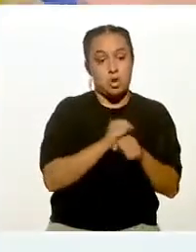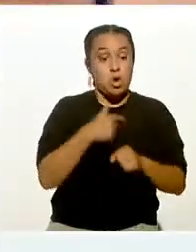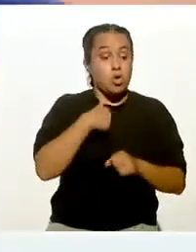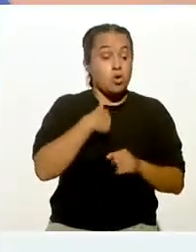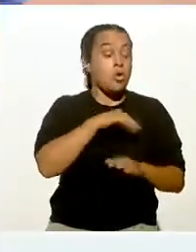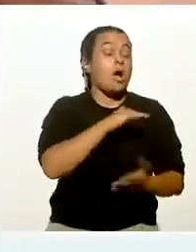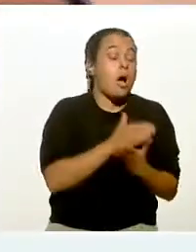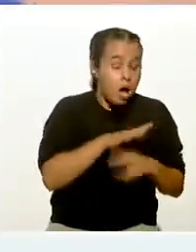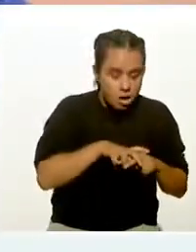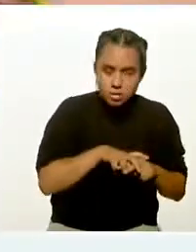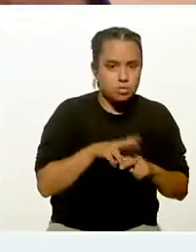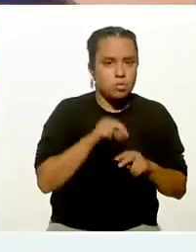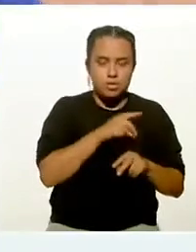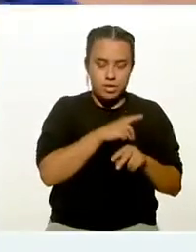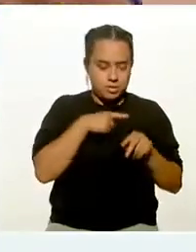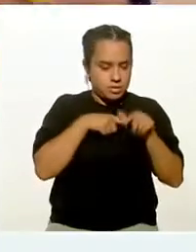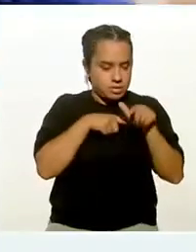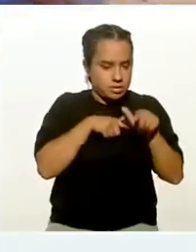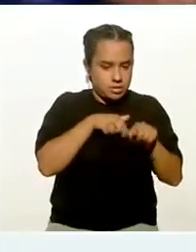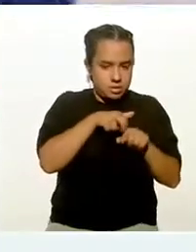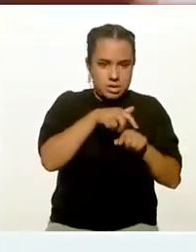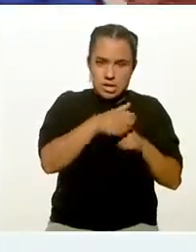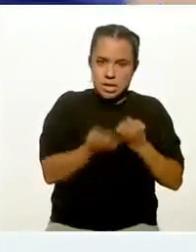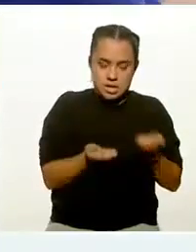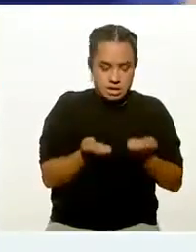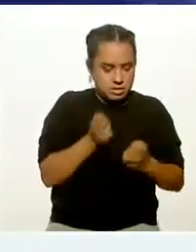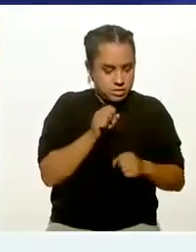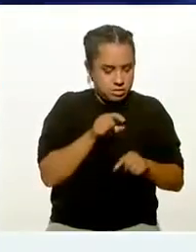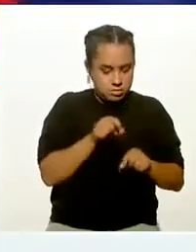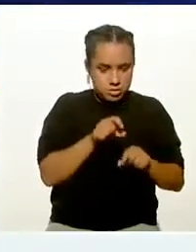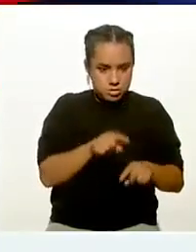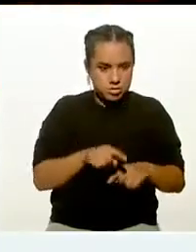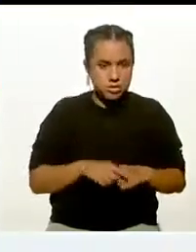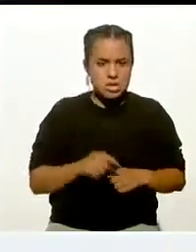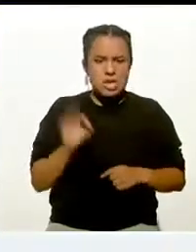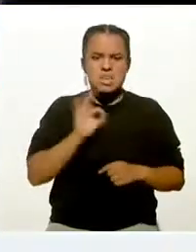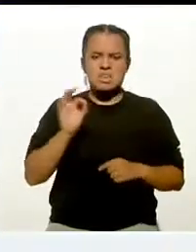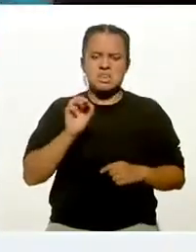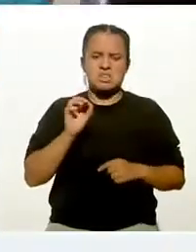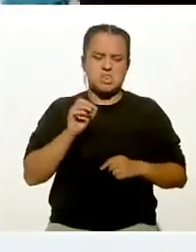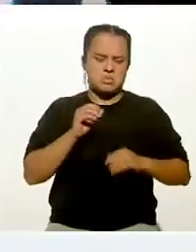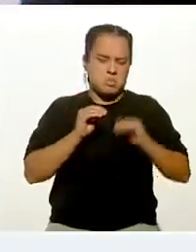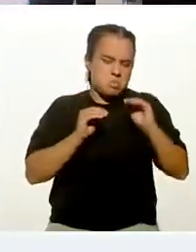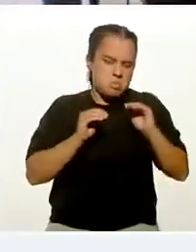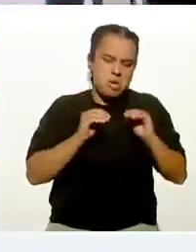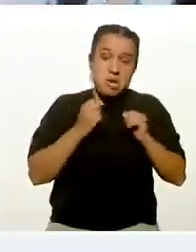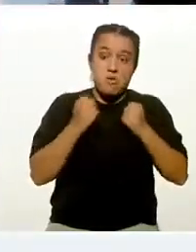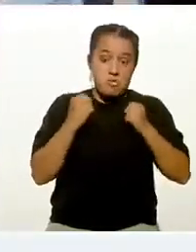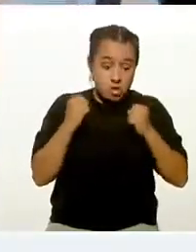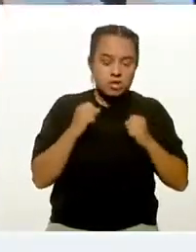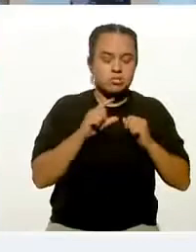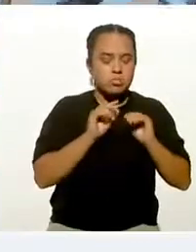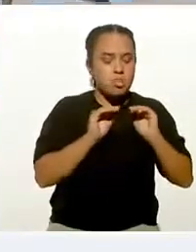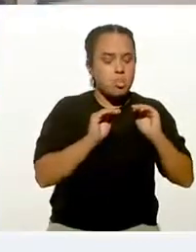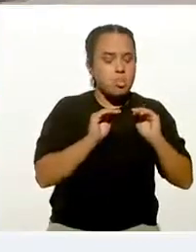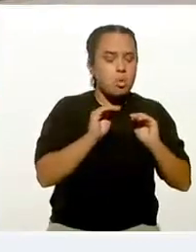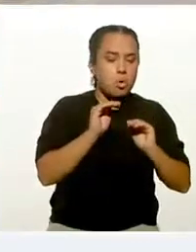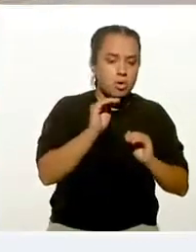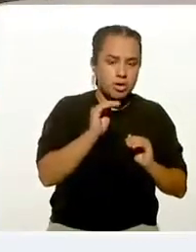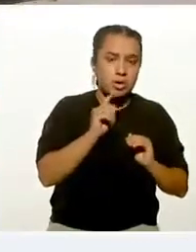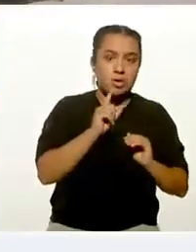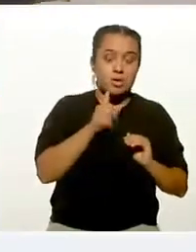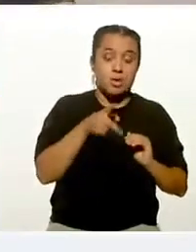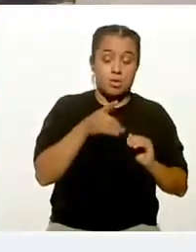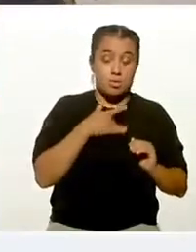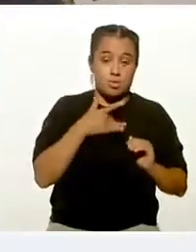Lo ideal es mantener el ejercicio de manera constante. Bajar el ritmo. Recuperar un poco la respiración. Que nuestro ritmo cardíaco